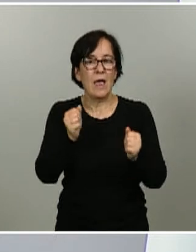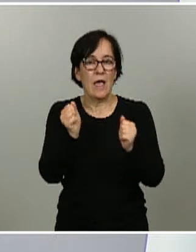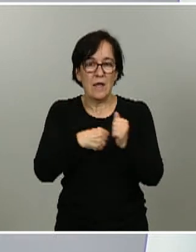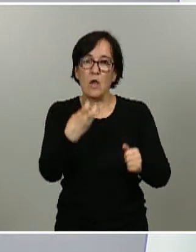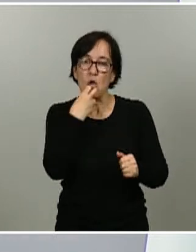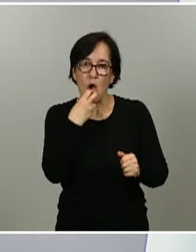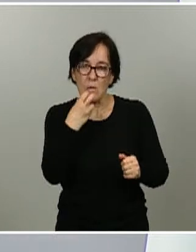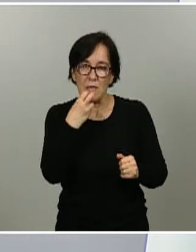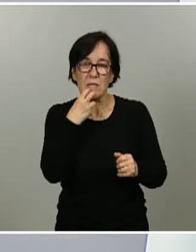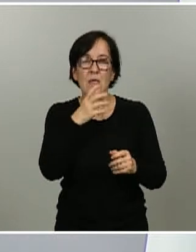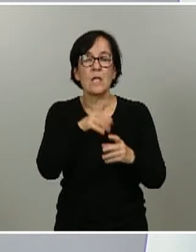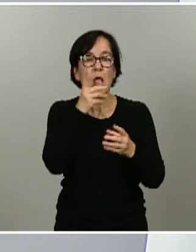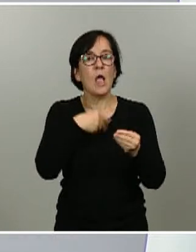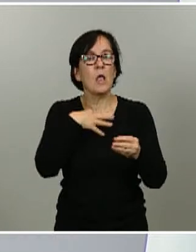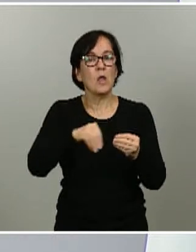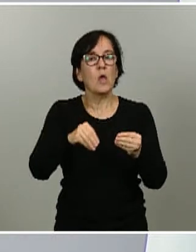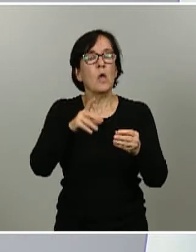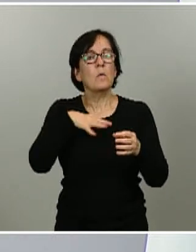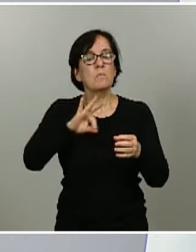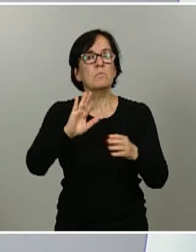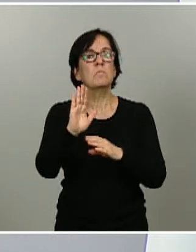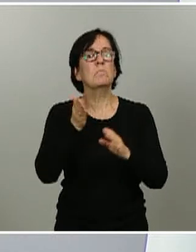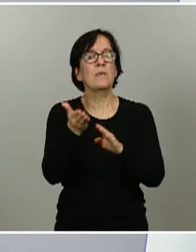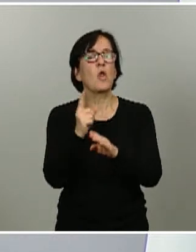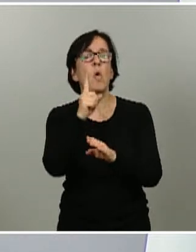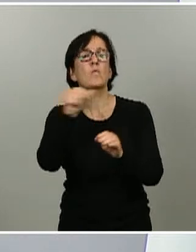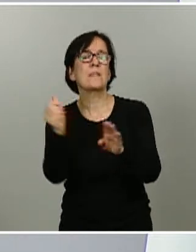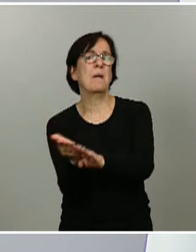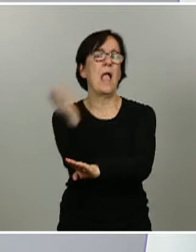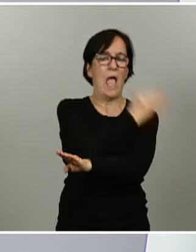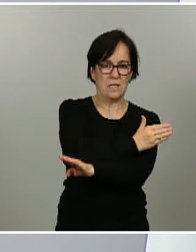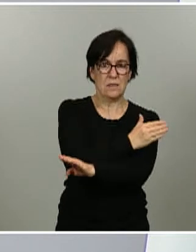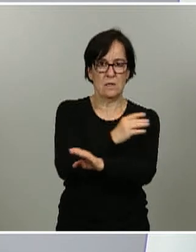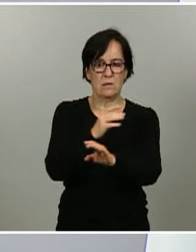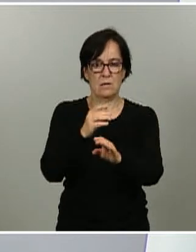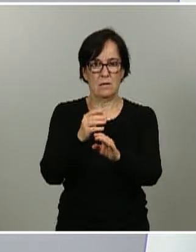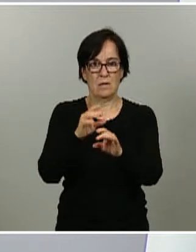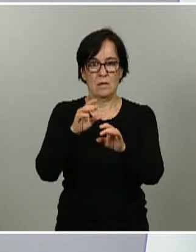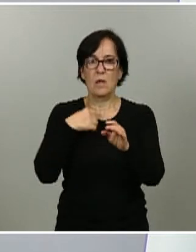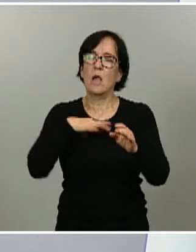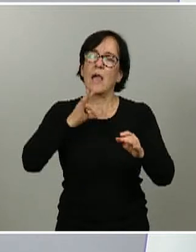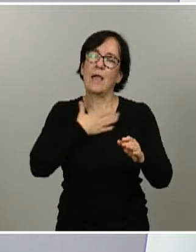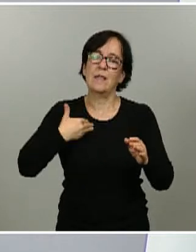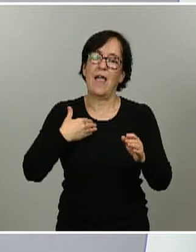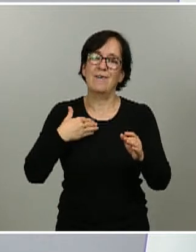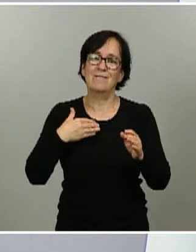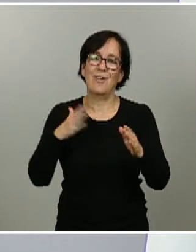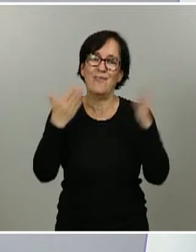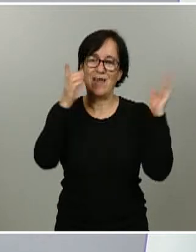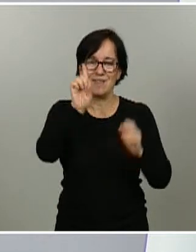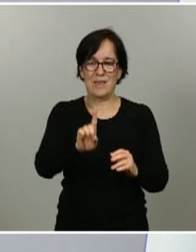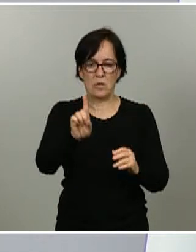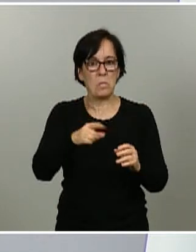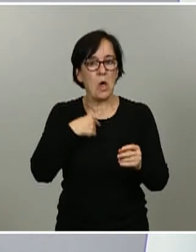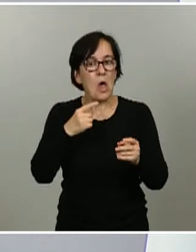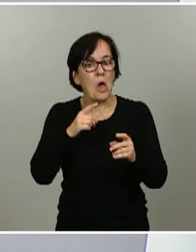pudieron una semana antes que muchos otros territorios progresar a fase 1 pues porque tenían una situación epidemiológica y